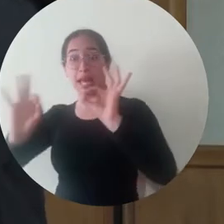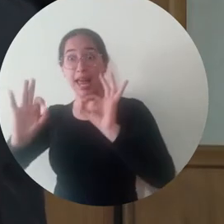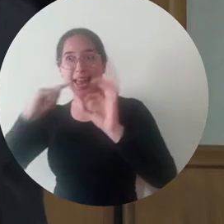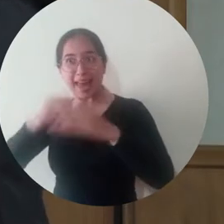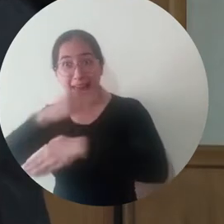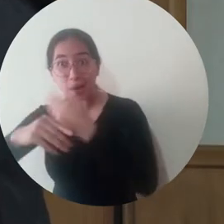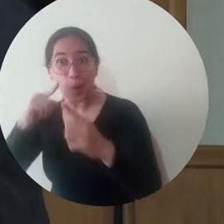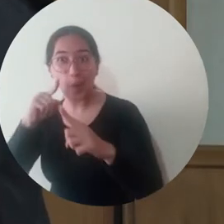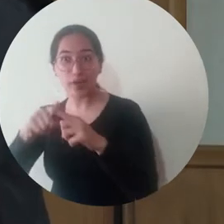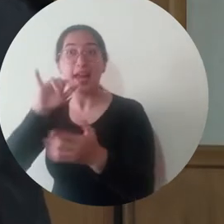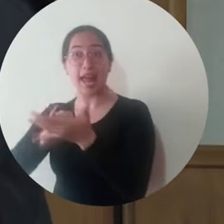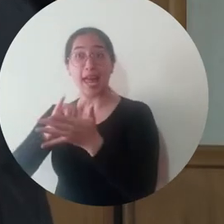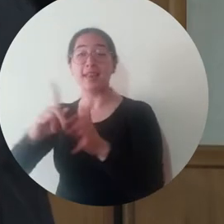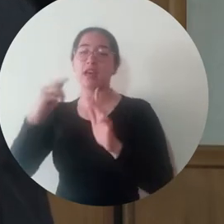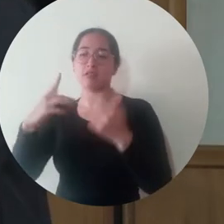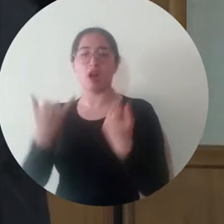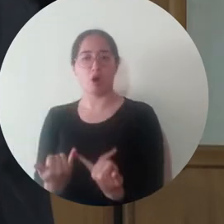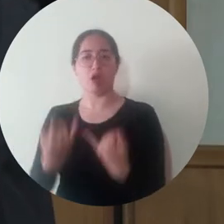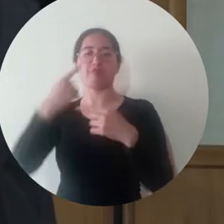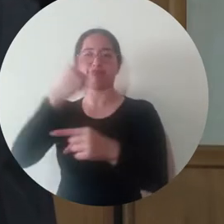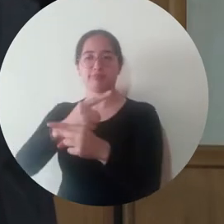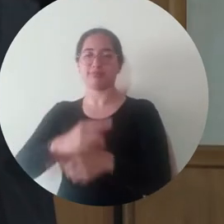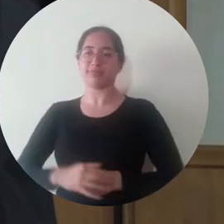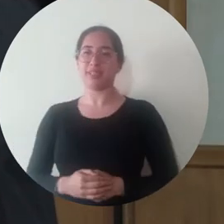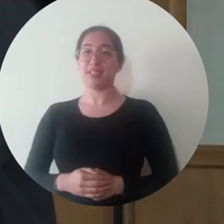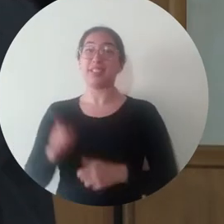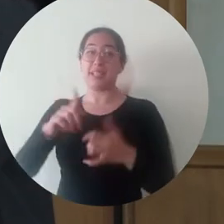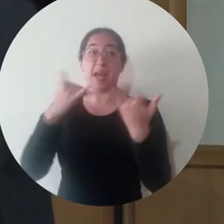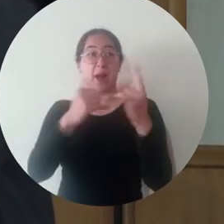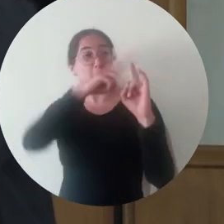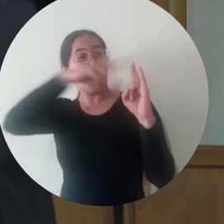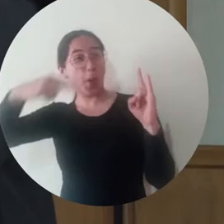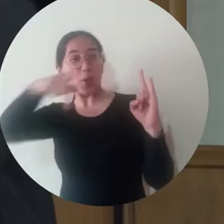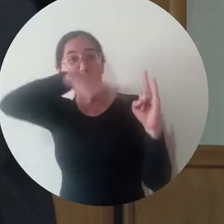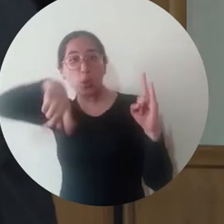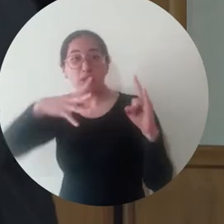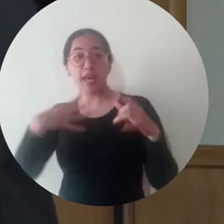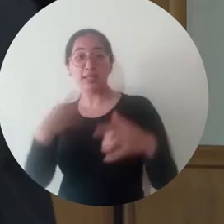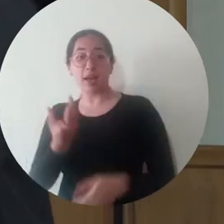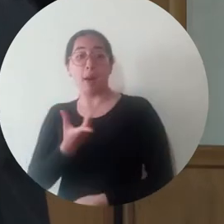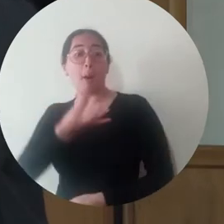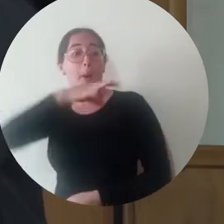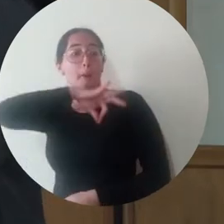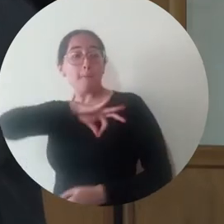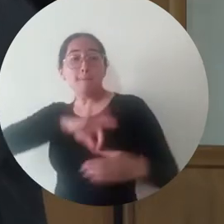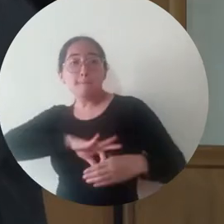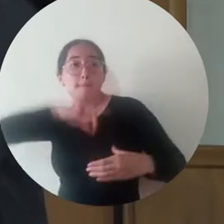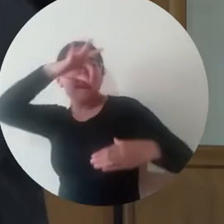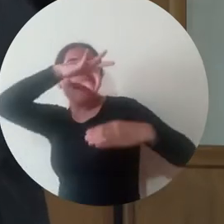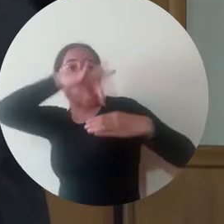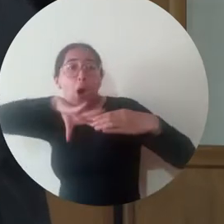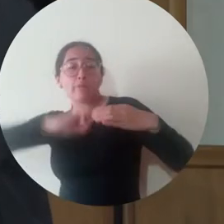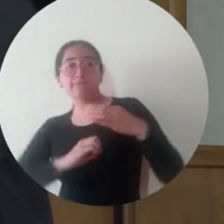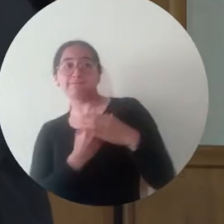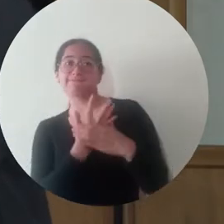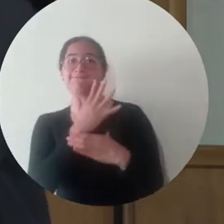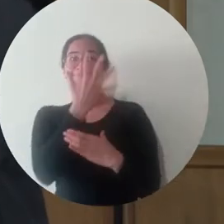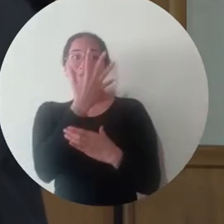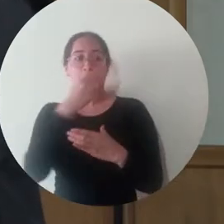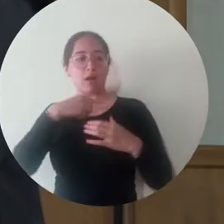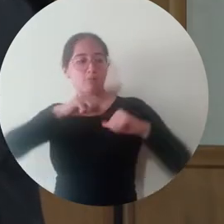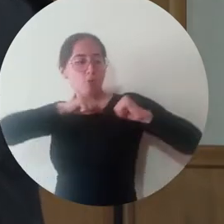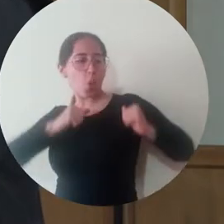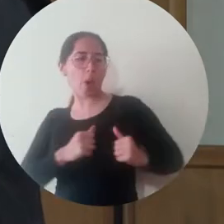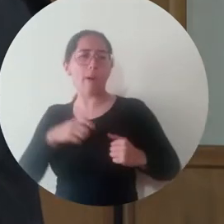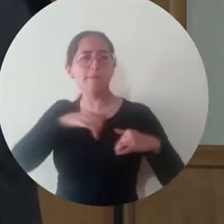que ustedes siembren la semilla que alguna vez nuestra universidad ha sembrado en ustedes y que ahora como